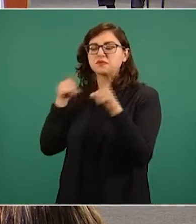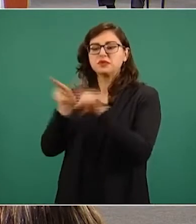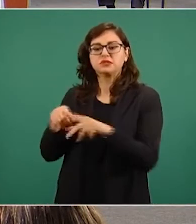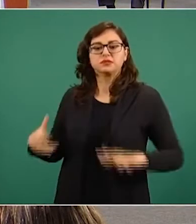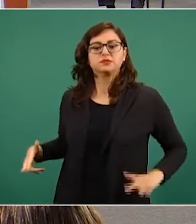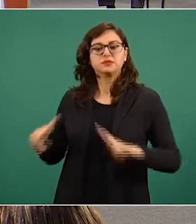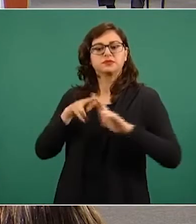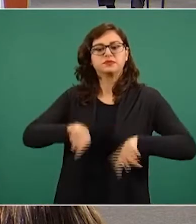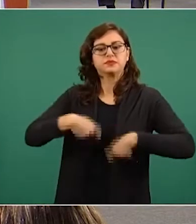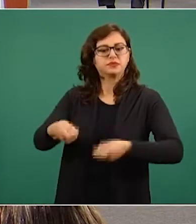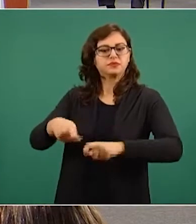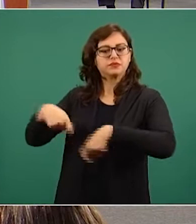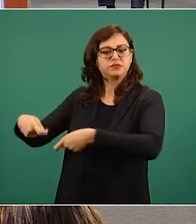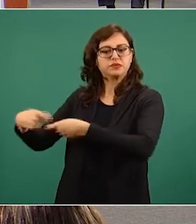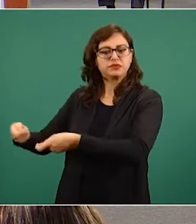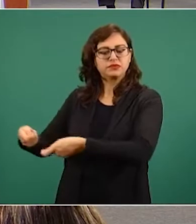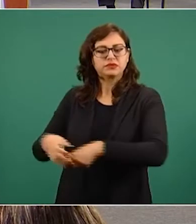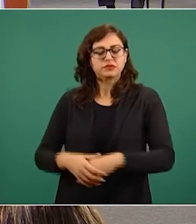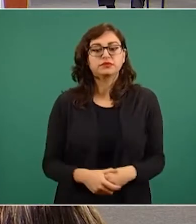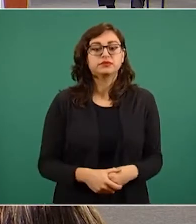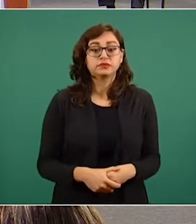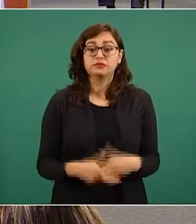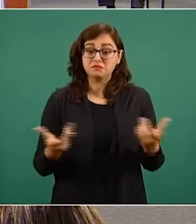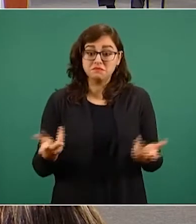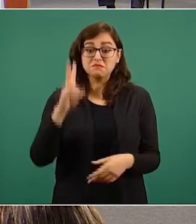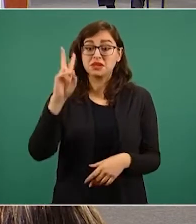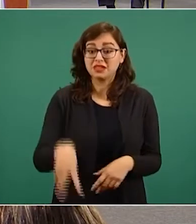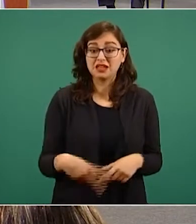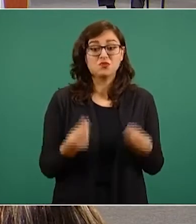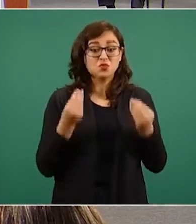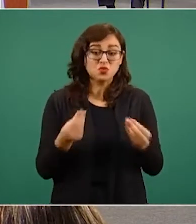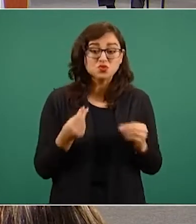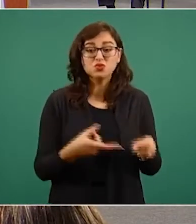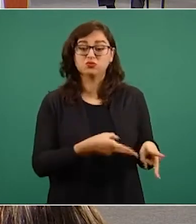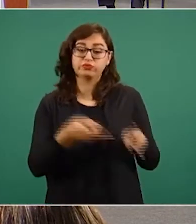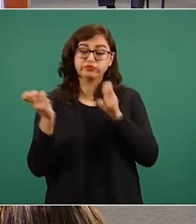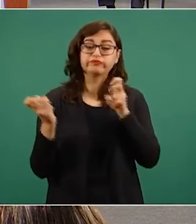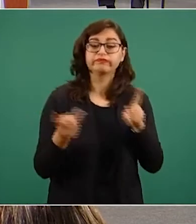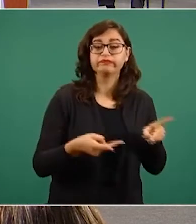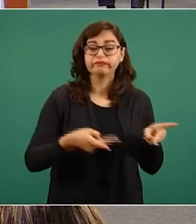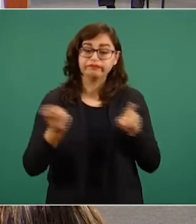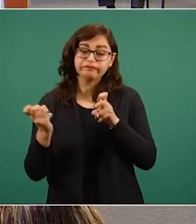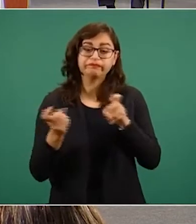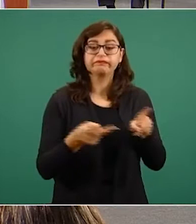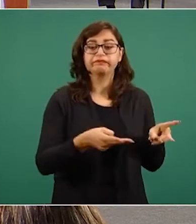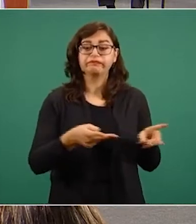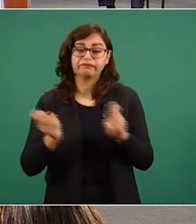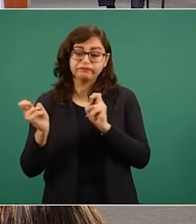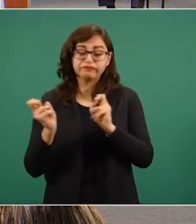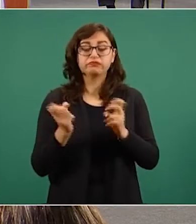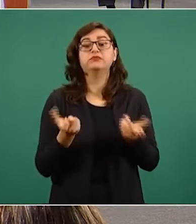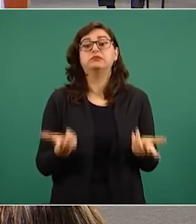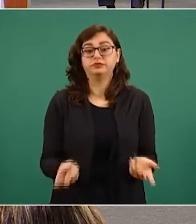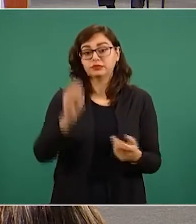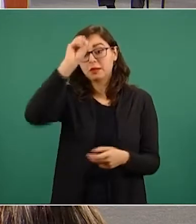Se realizó un sostenido saqueo de las riquezas naturales, particularmente por medio de la